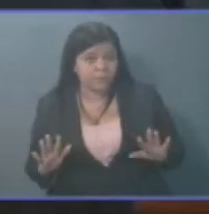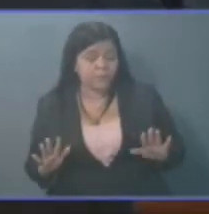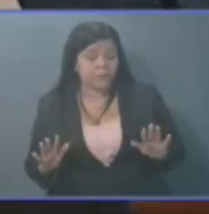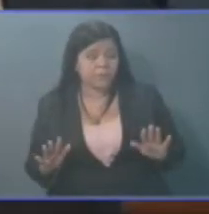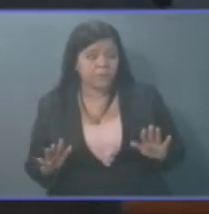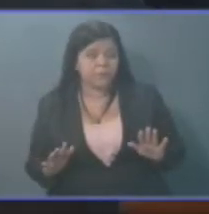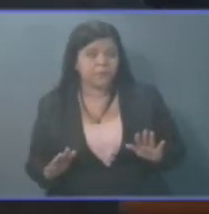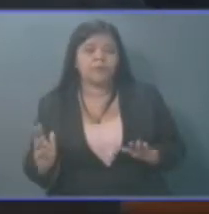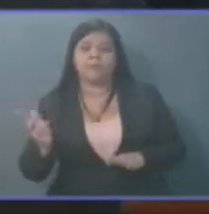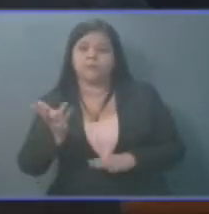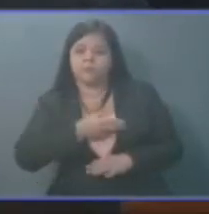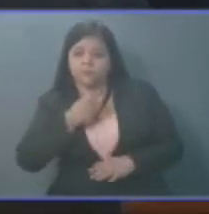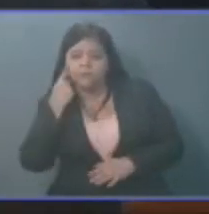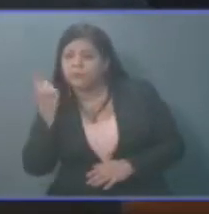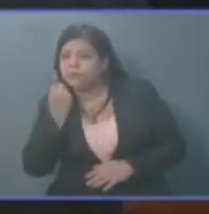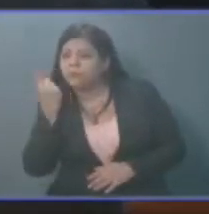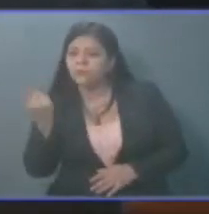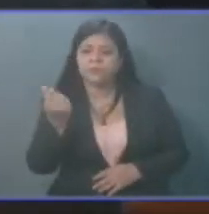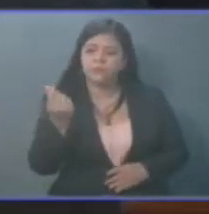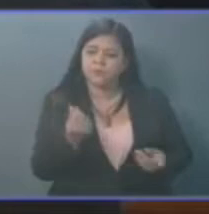hemos buscado los recursos,